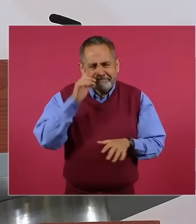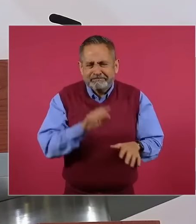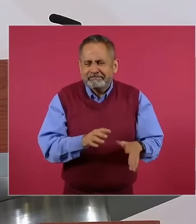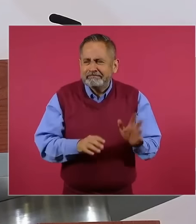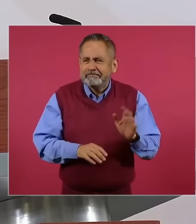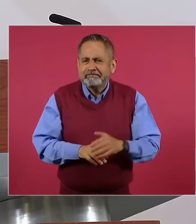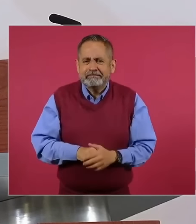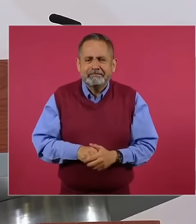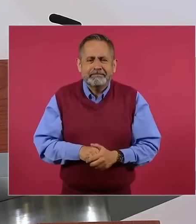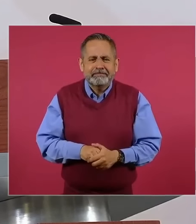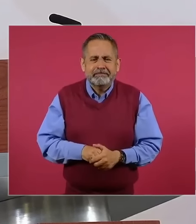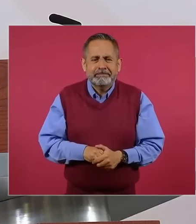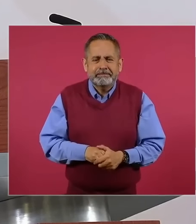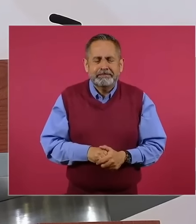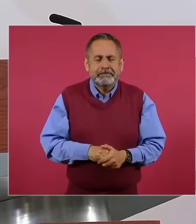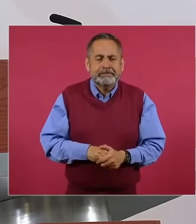más